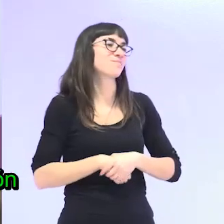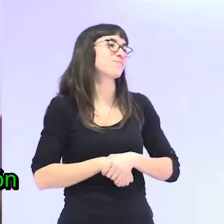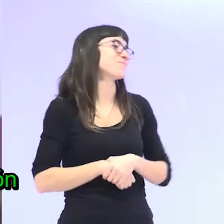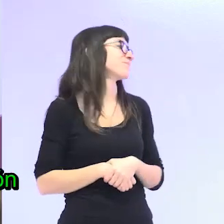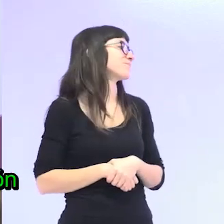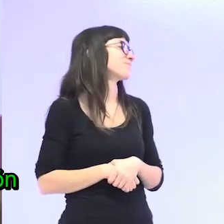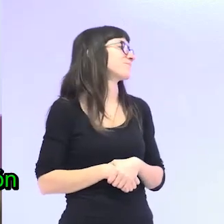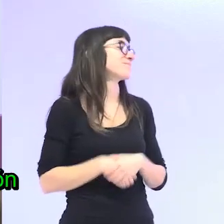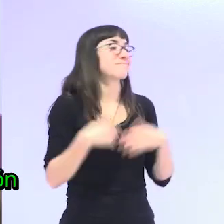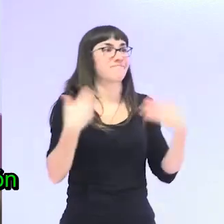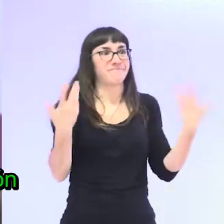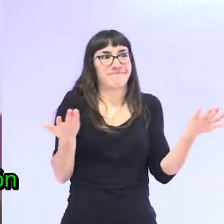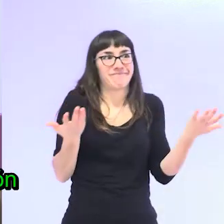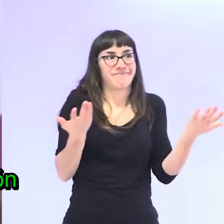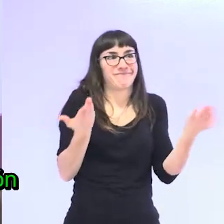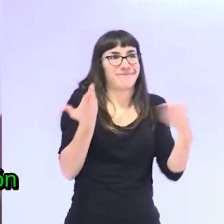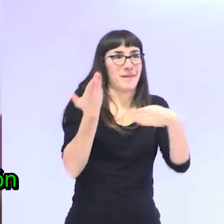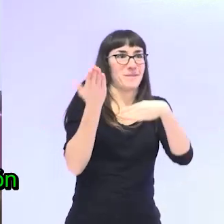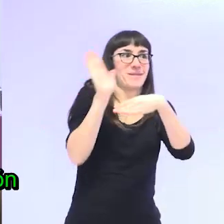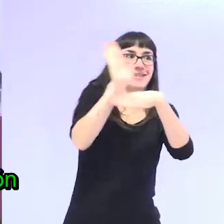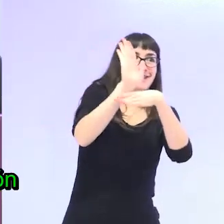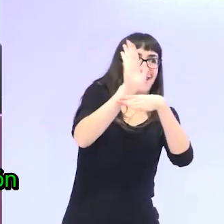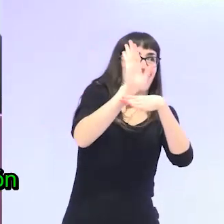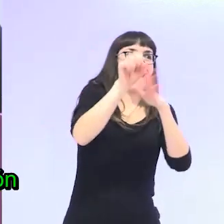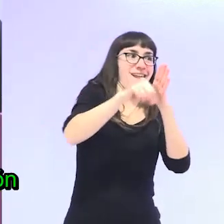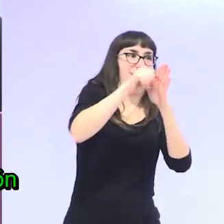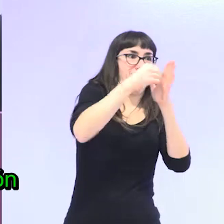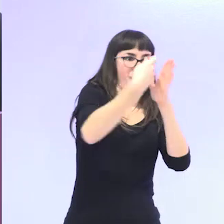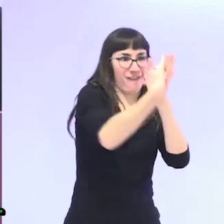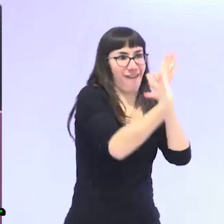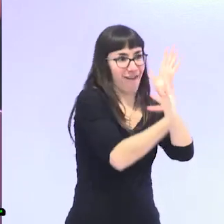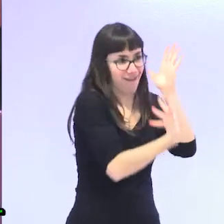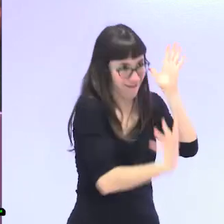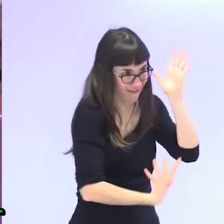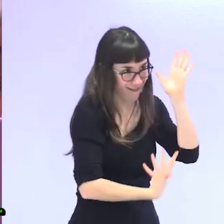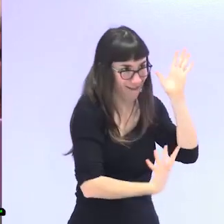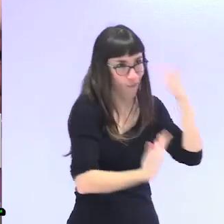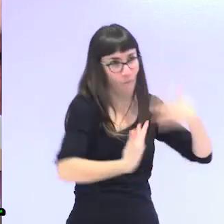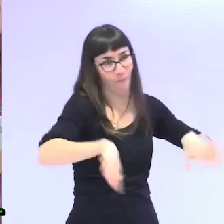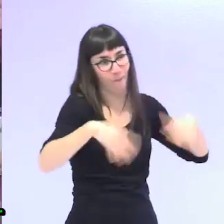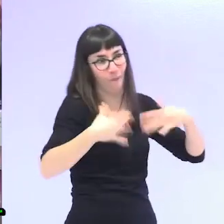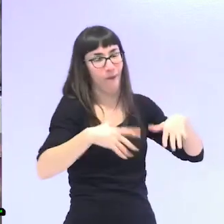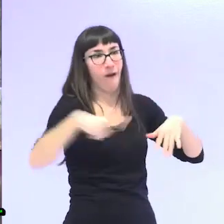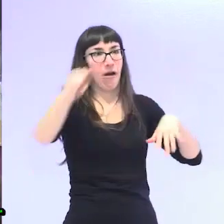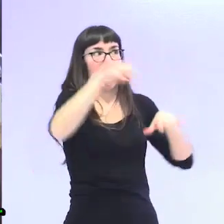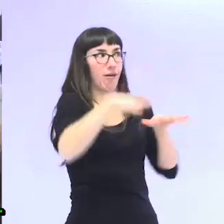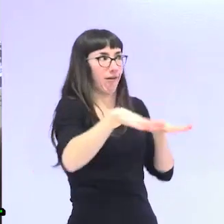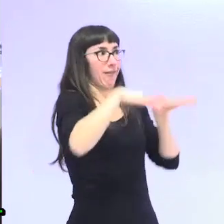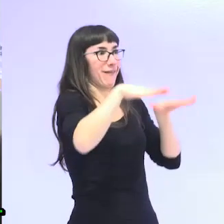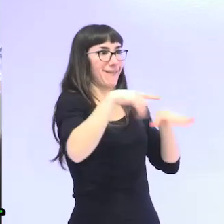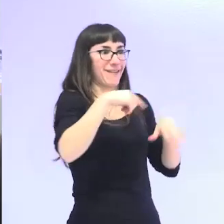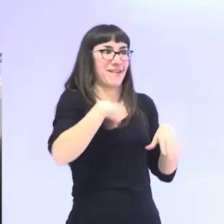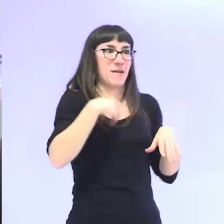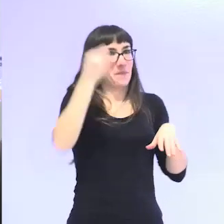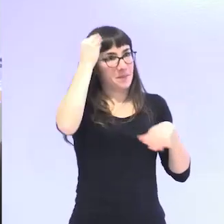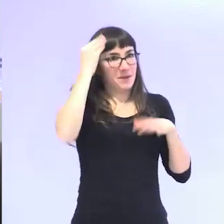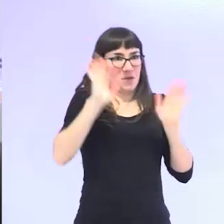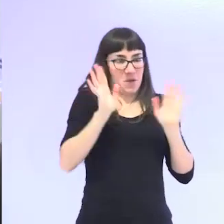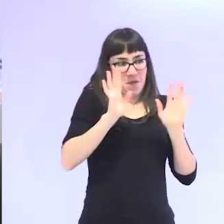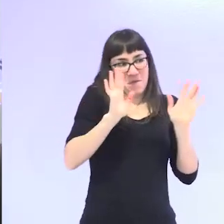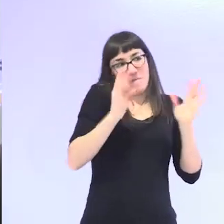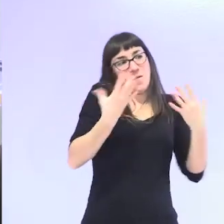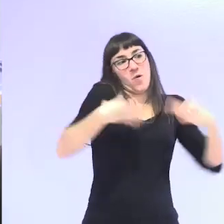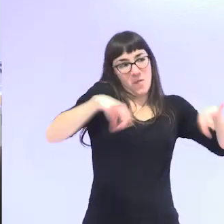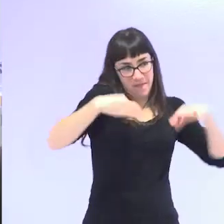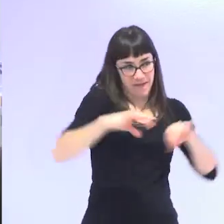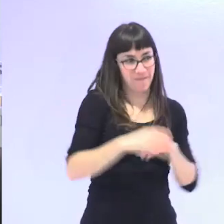Bueno, pues después de esta presentación, para salir corriendo, ¿no?, porque genera una expectativa inmensa. Bueno, yo le